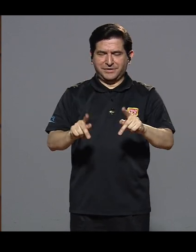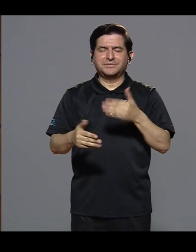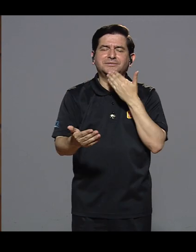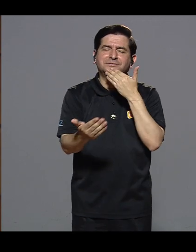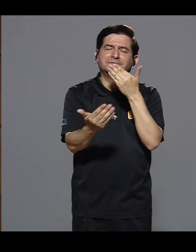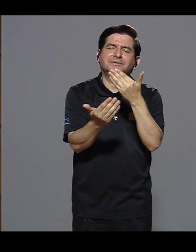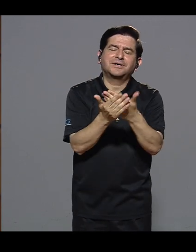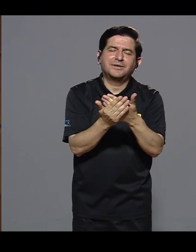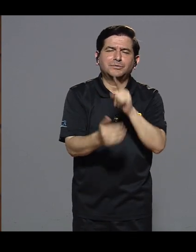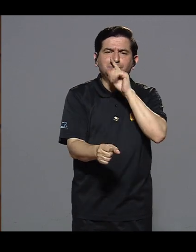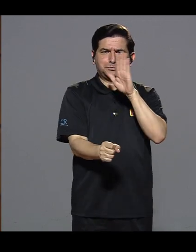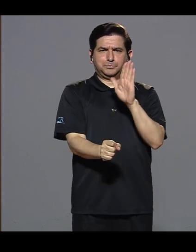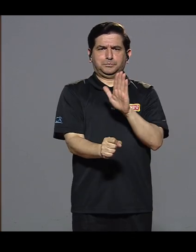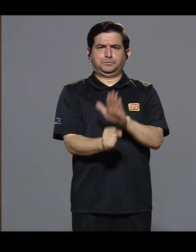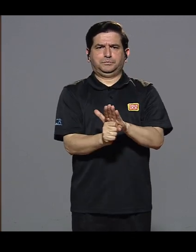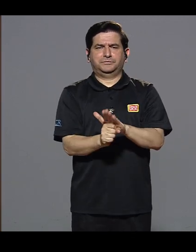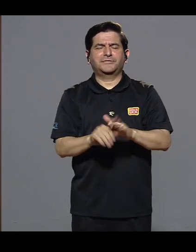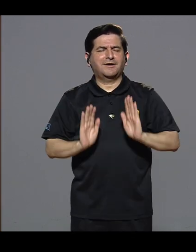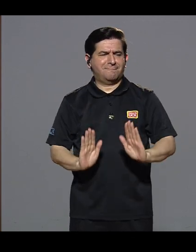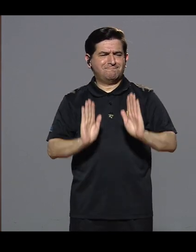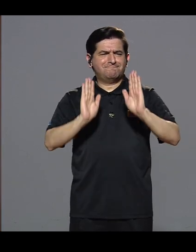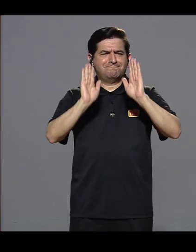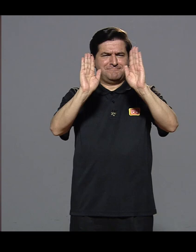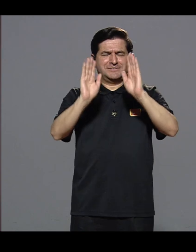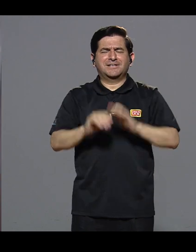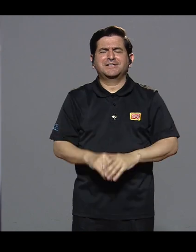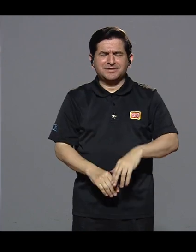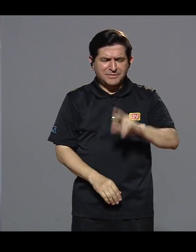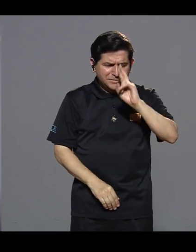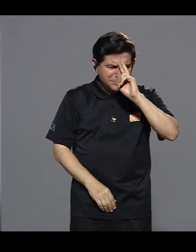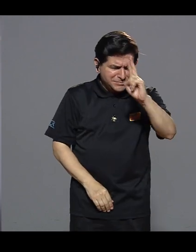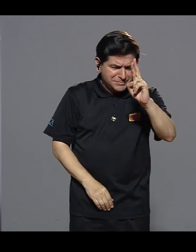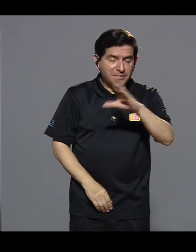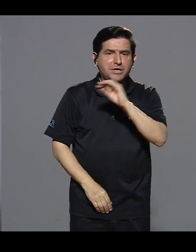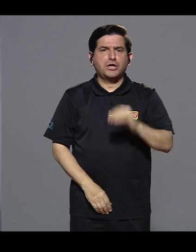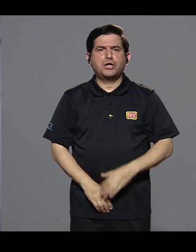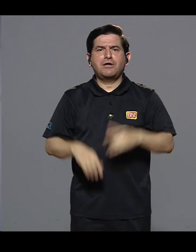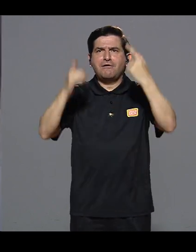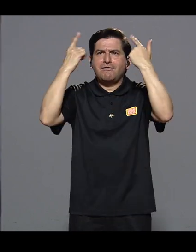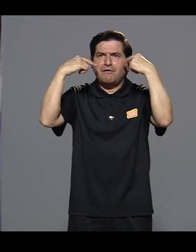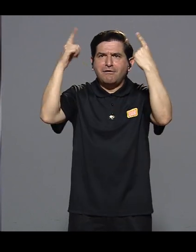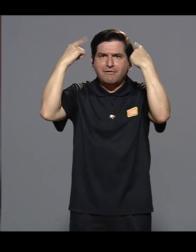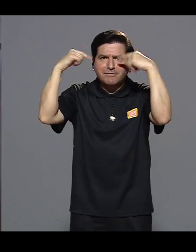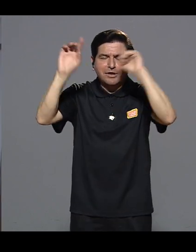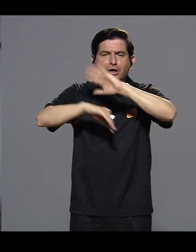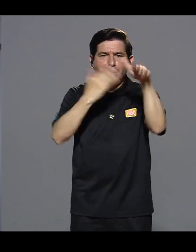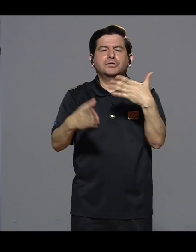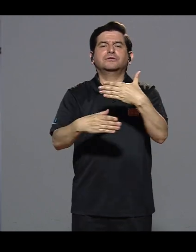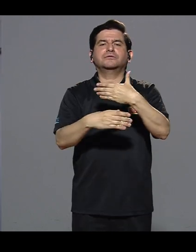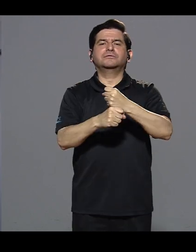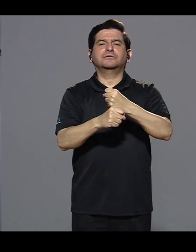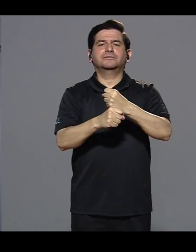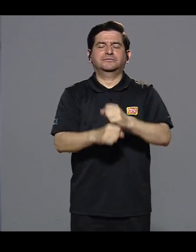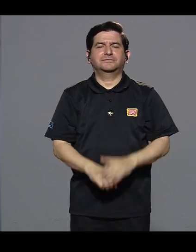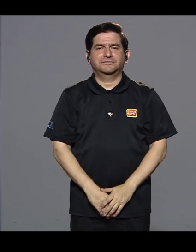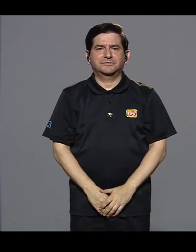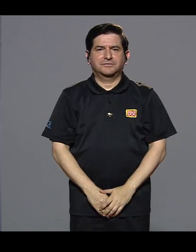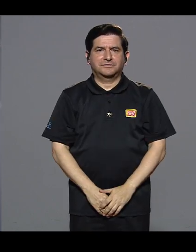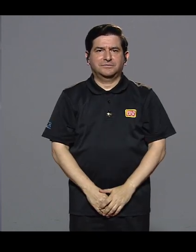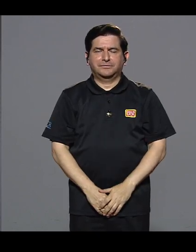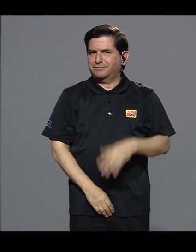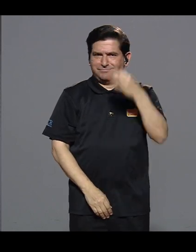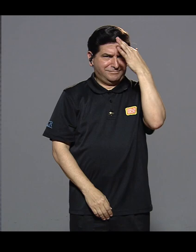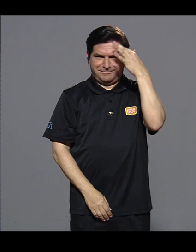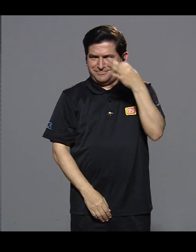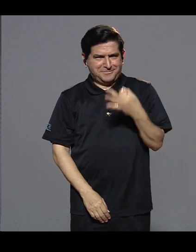alegría. Es una persona amable, comprometida, extraordinariamente cortés y eficiente en todo lo que